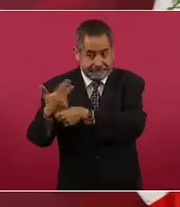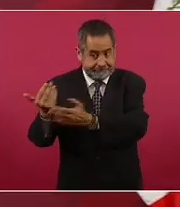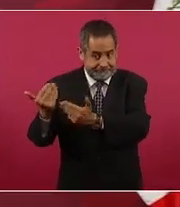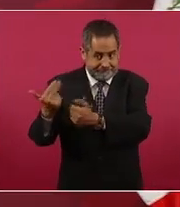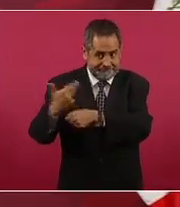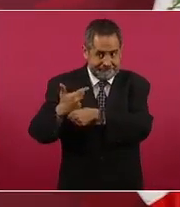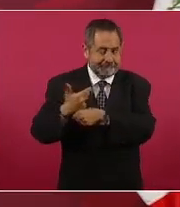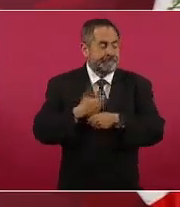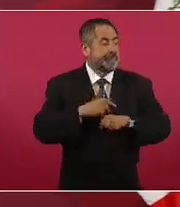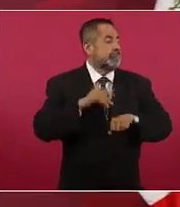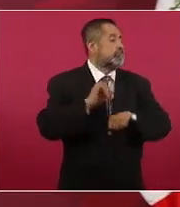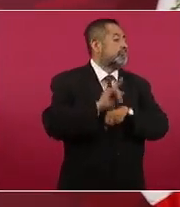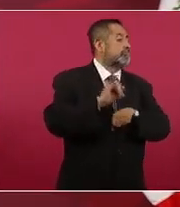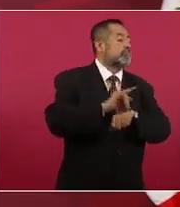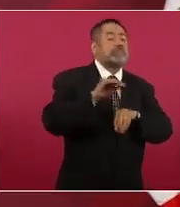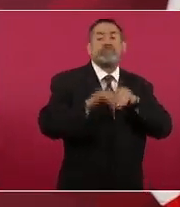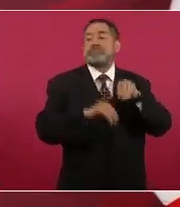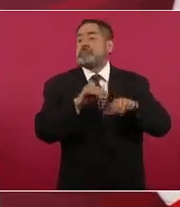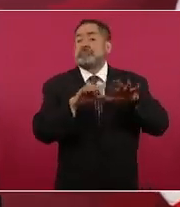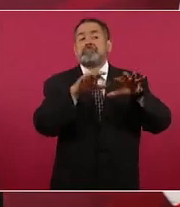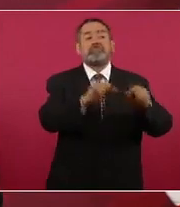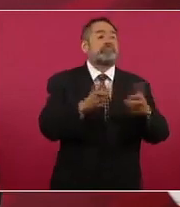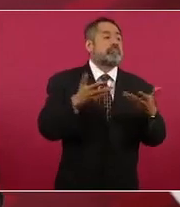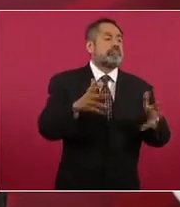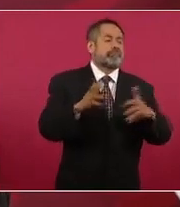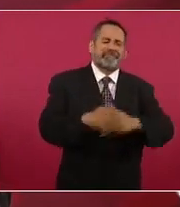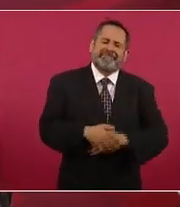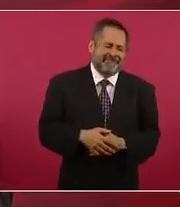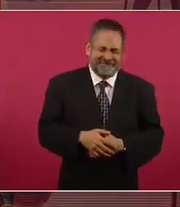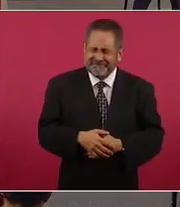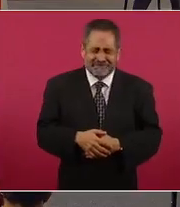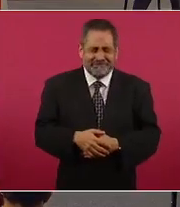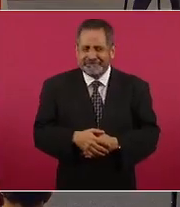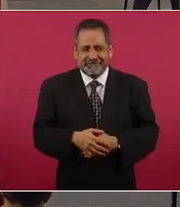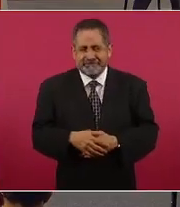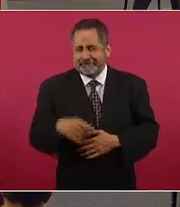y se llegó a convertir